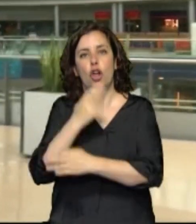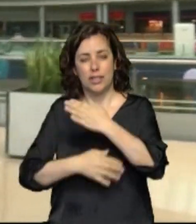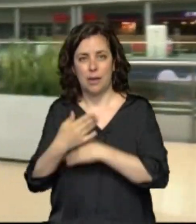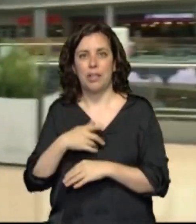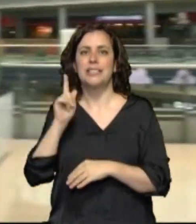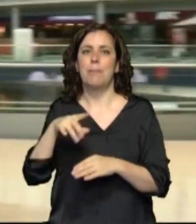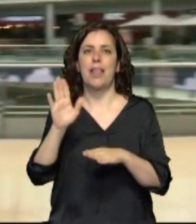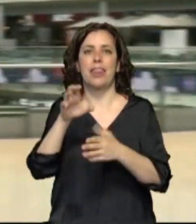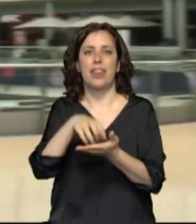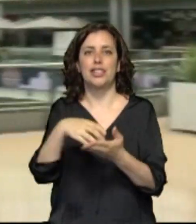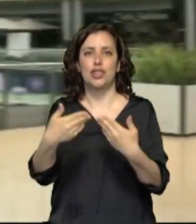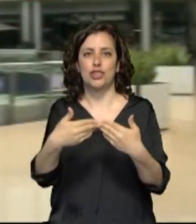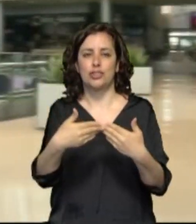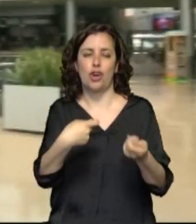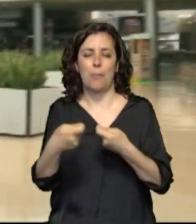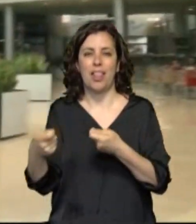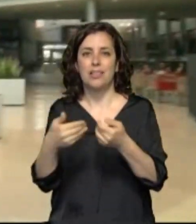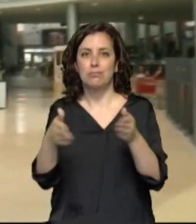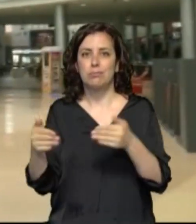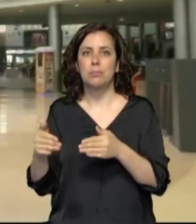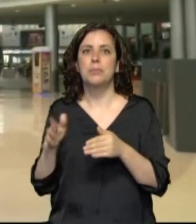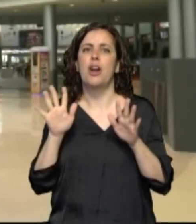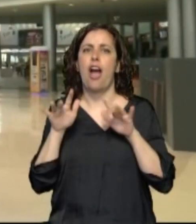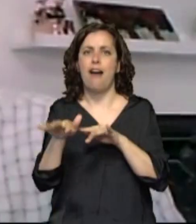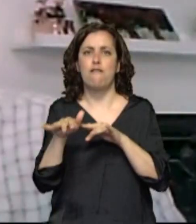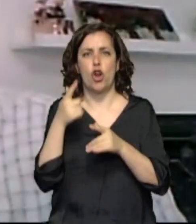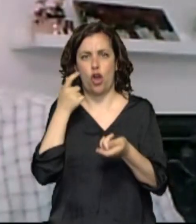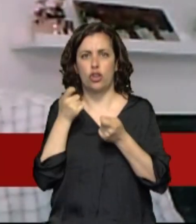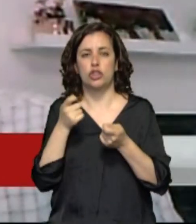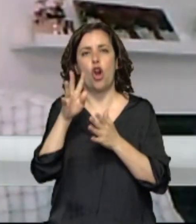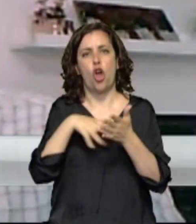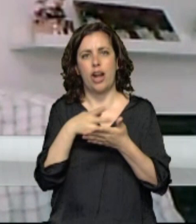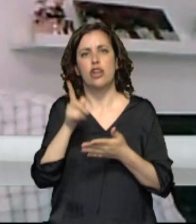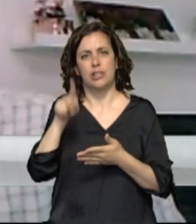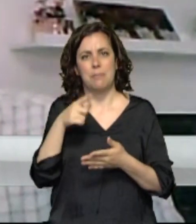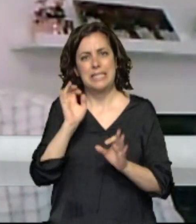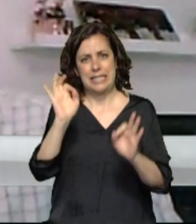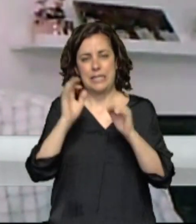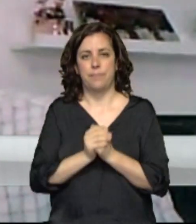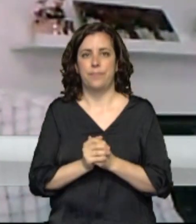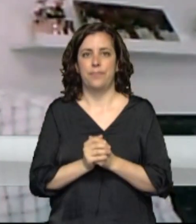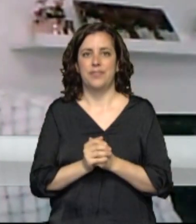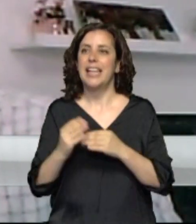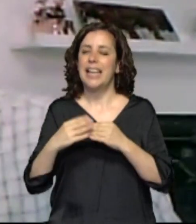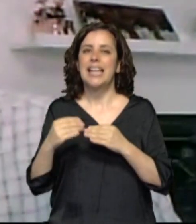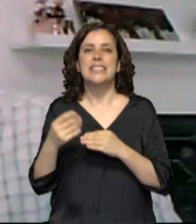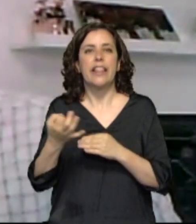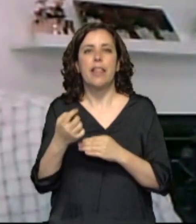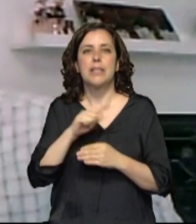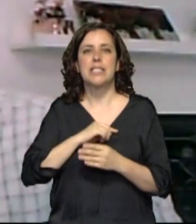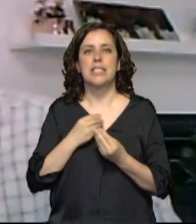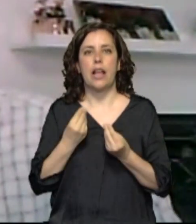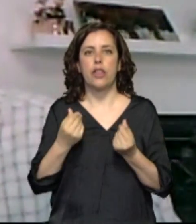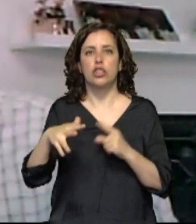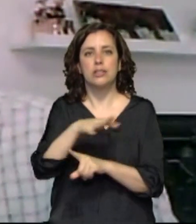los centros comerciales, con aforo y con horarios especiales. Que el cliente perciba y vea que está y se encuentra en un